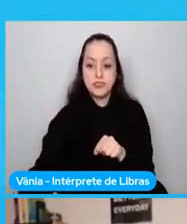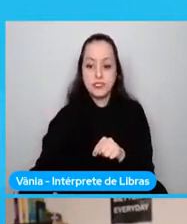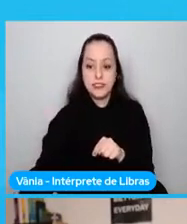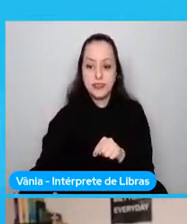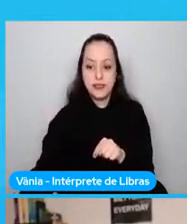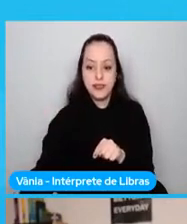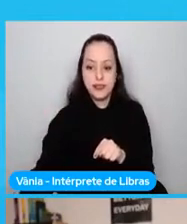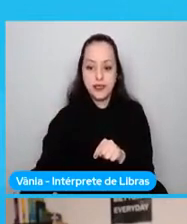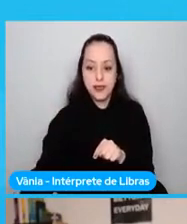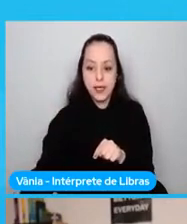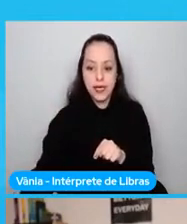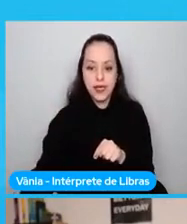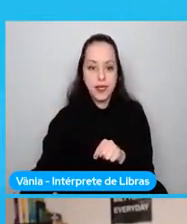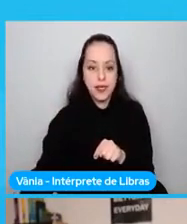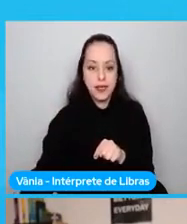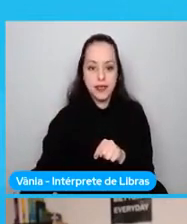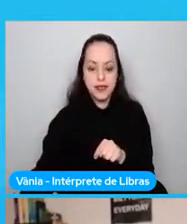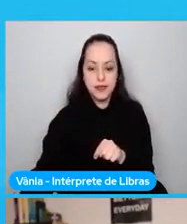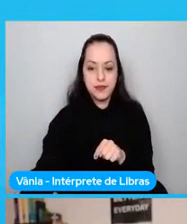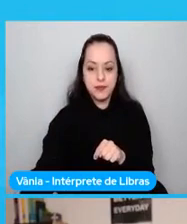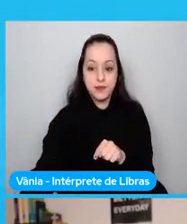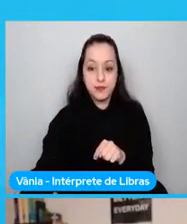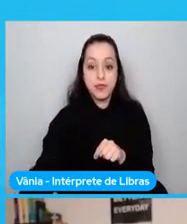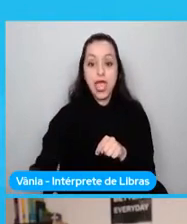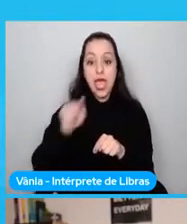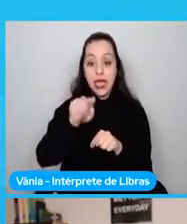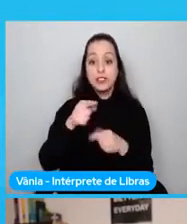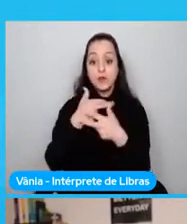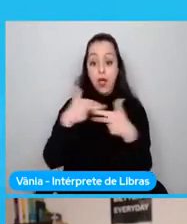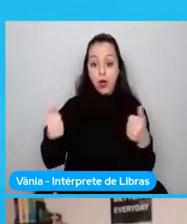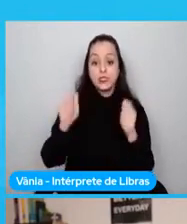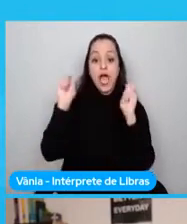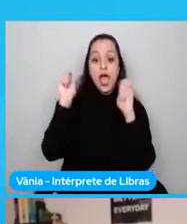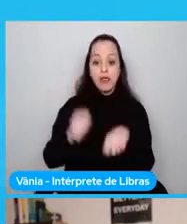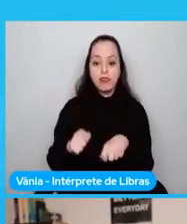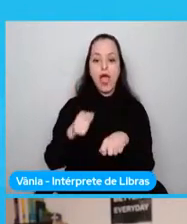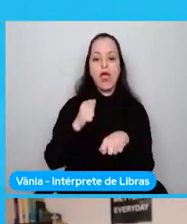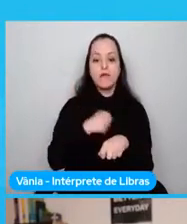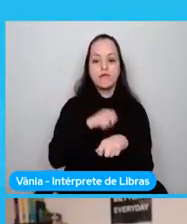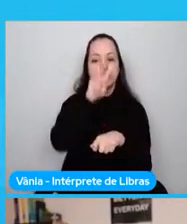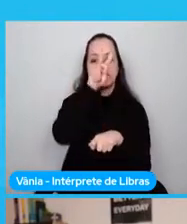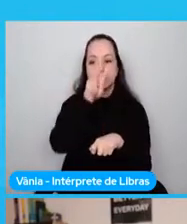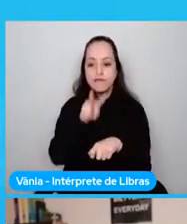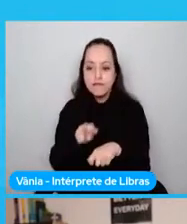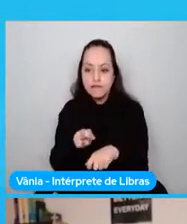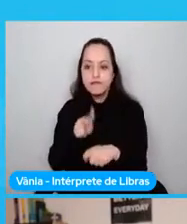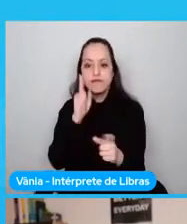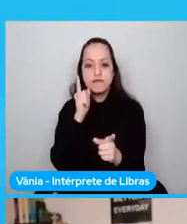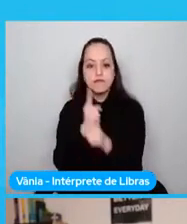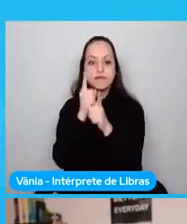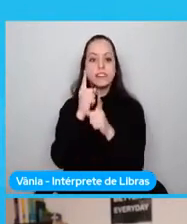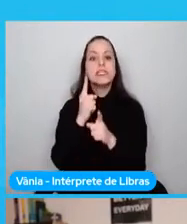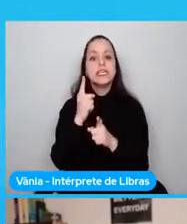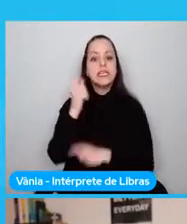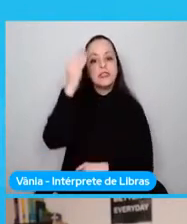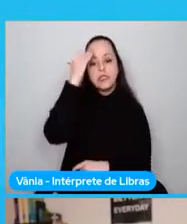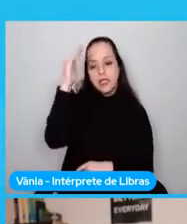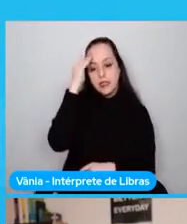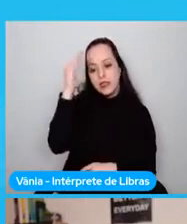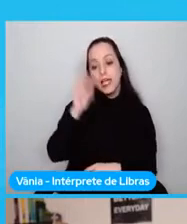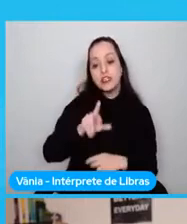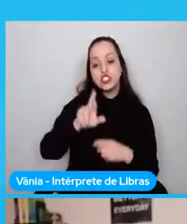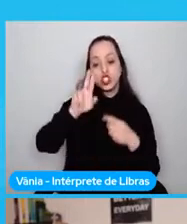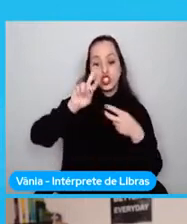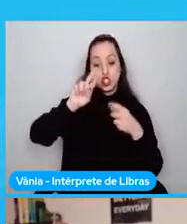algo que tú puedes leerlo y puedes ver qué son, cuáles son las